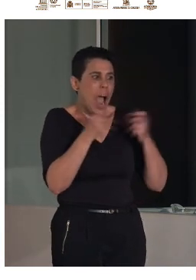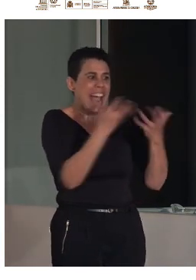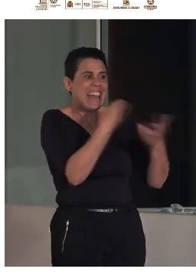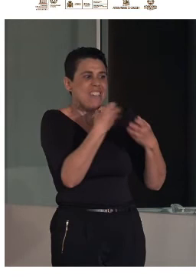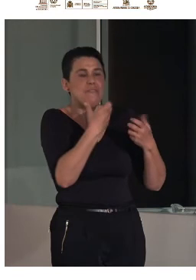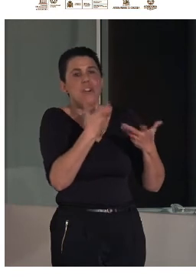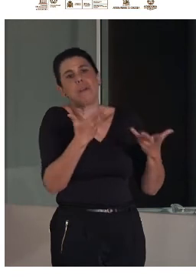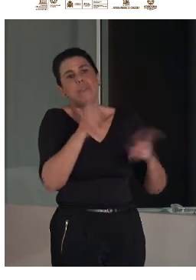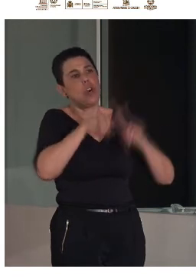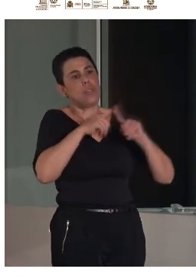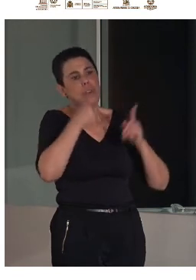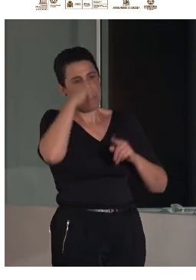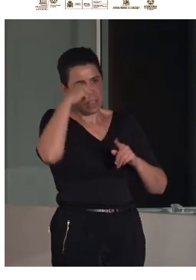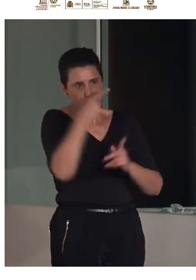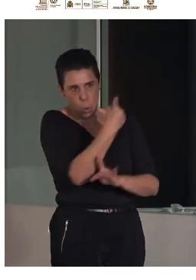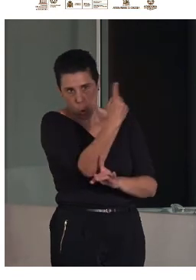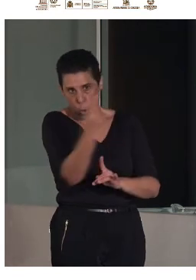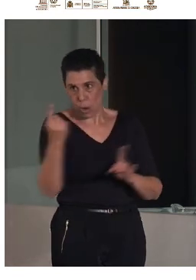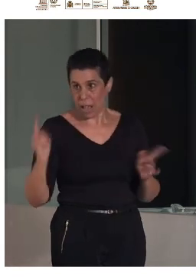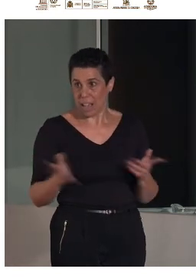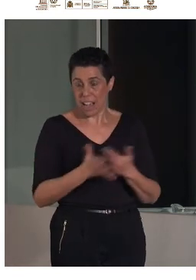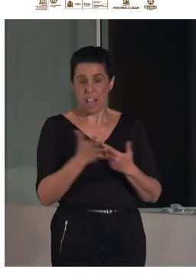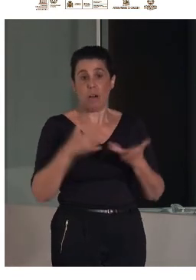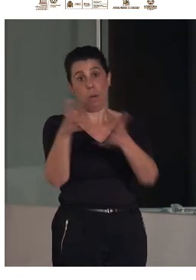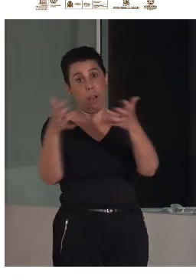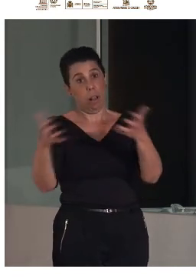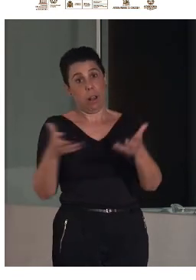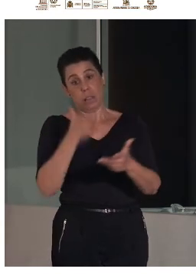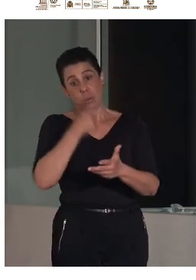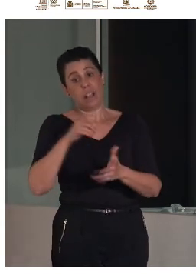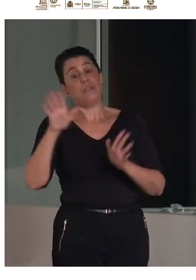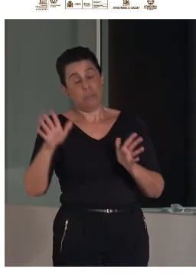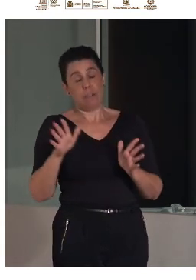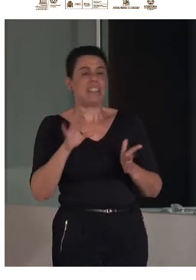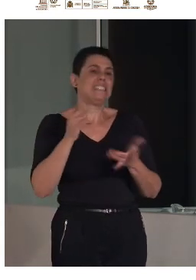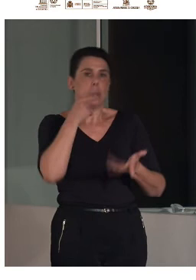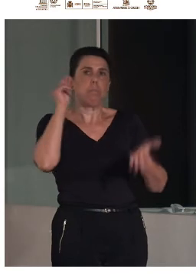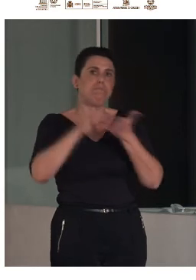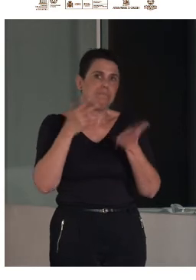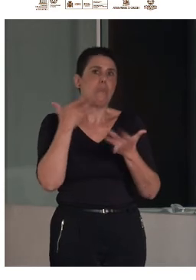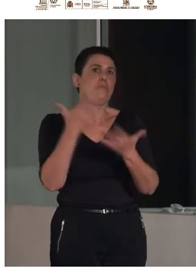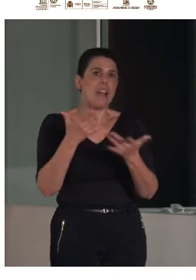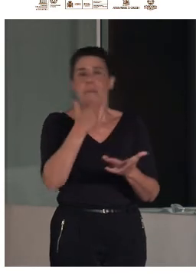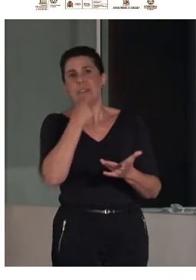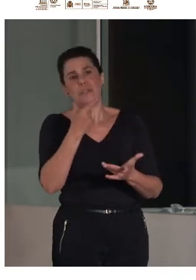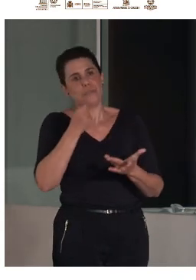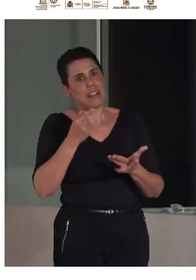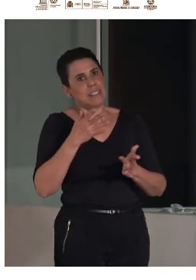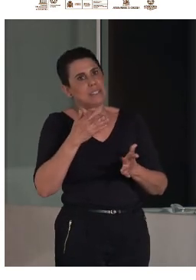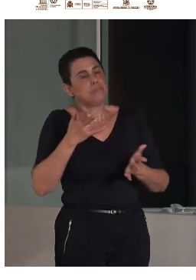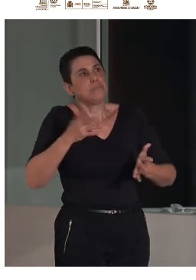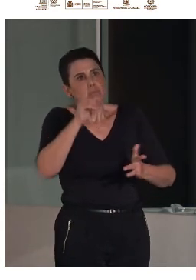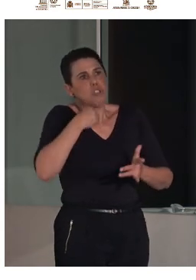impacto muy agradable muy cómodo se lee rápido pero ojo es para el público que es luego pues en un momento dado tú tienes más